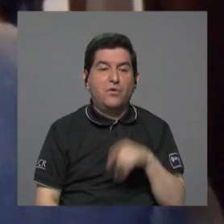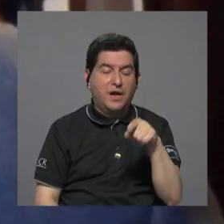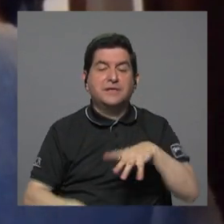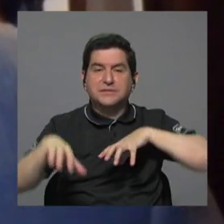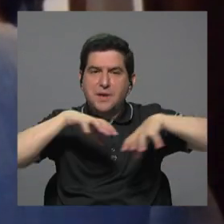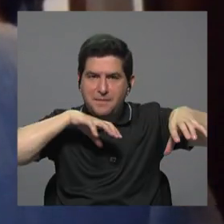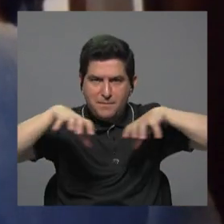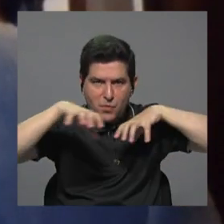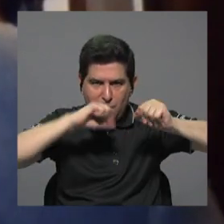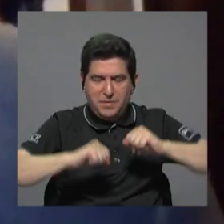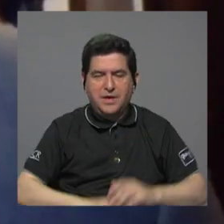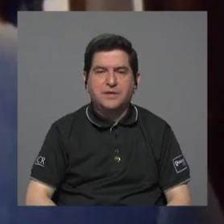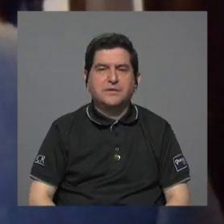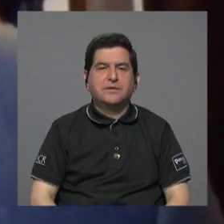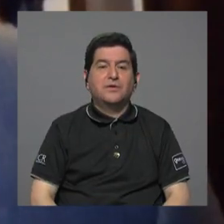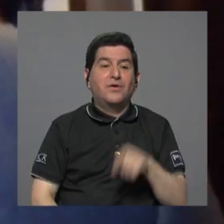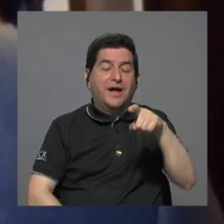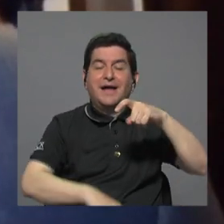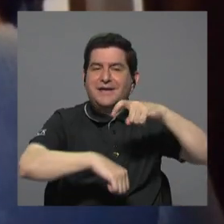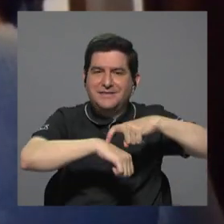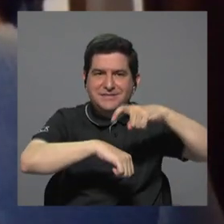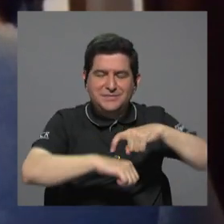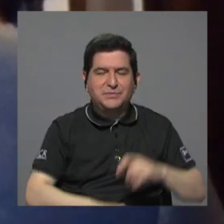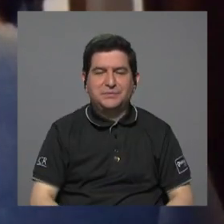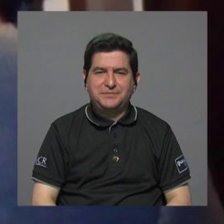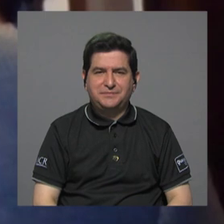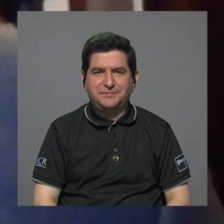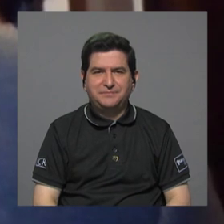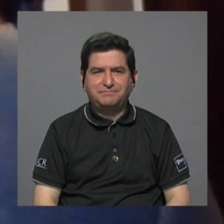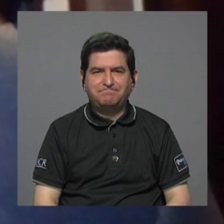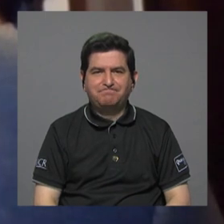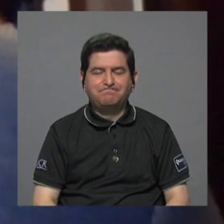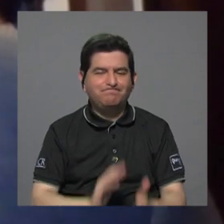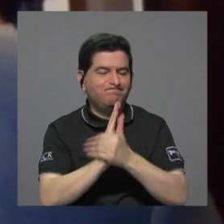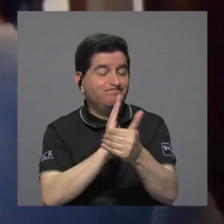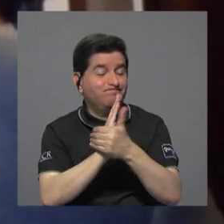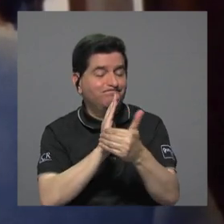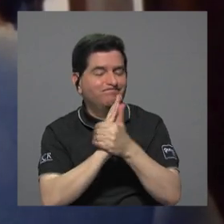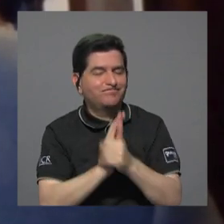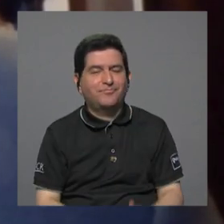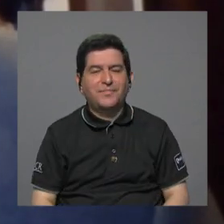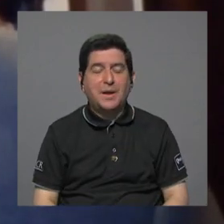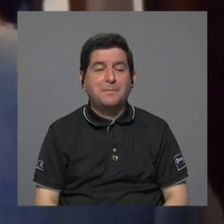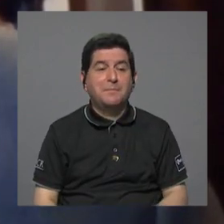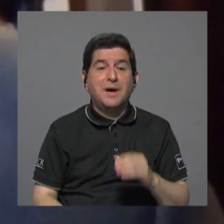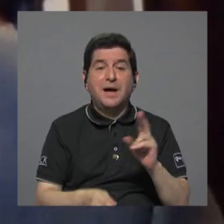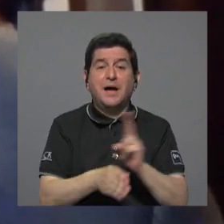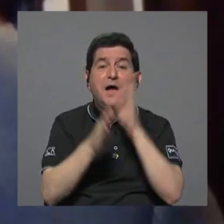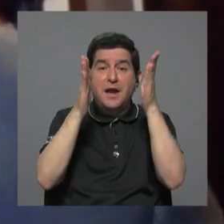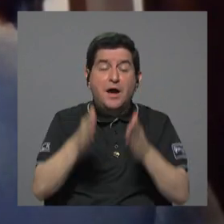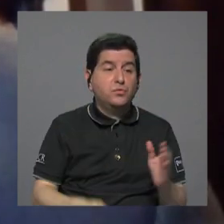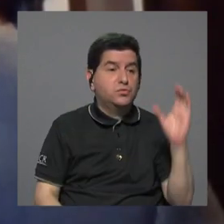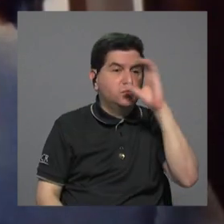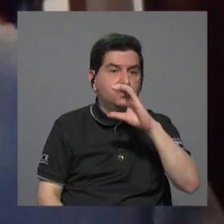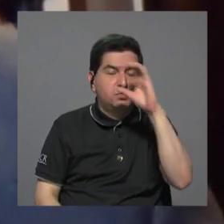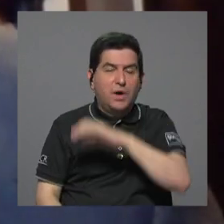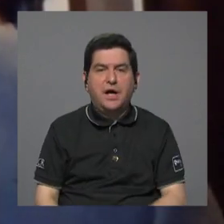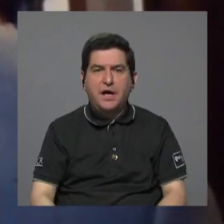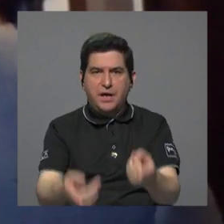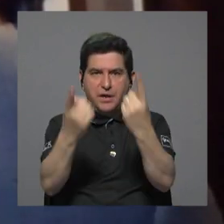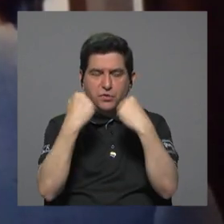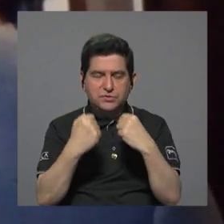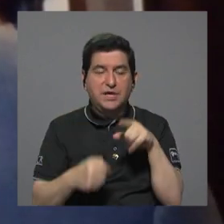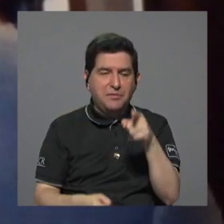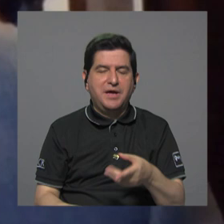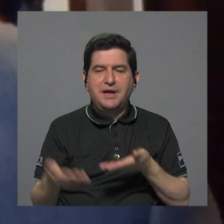movilización y ahí es donde hay que ser hábil para buscar los clientes que vengan a demandar